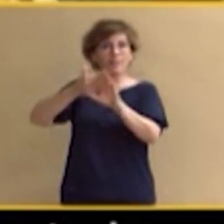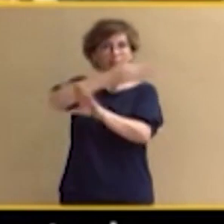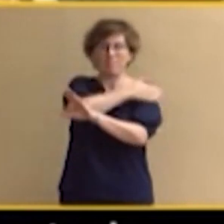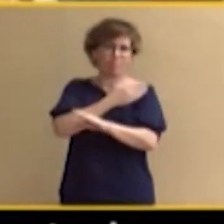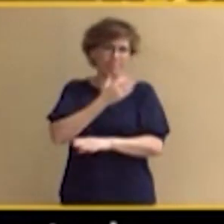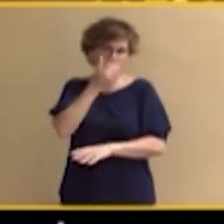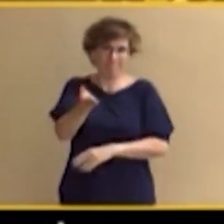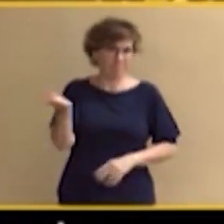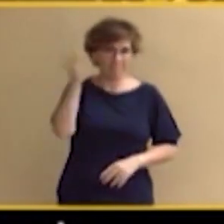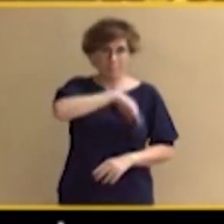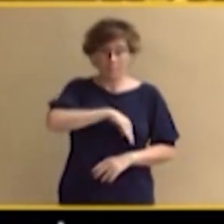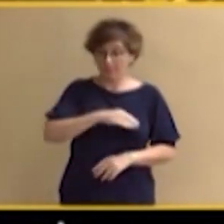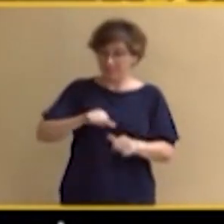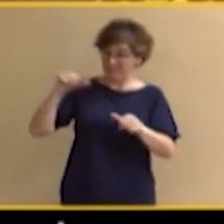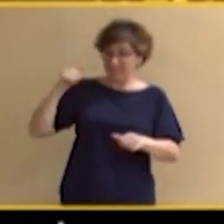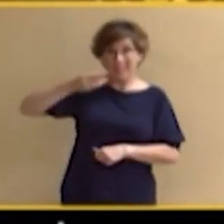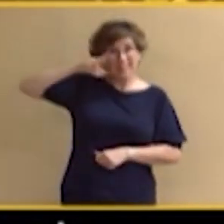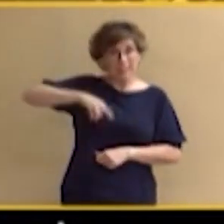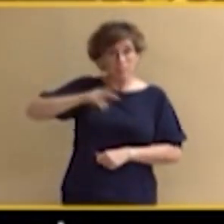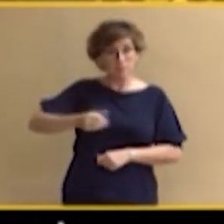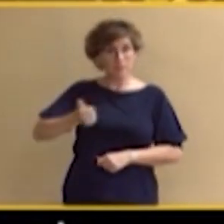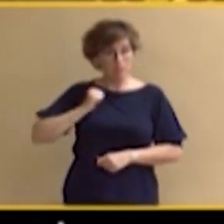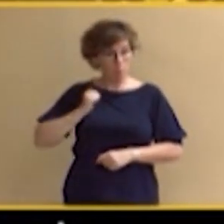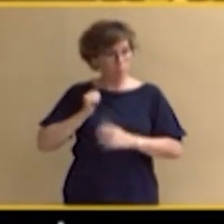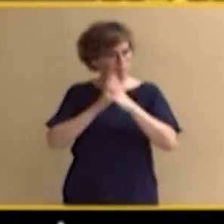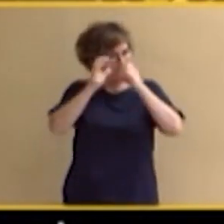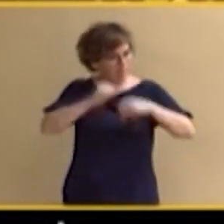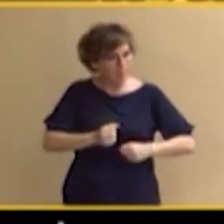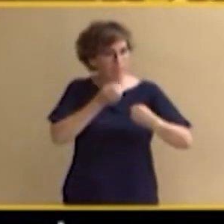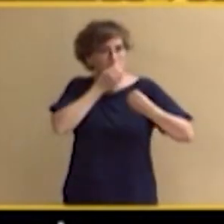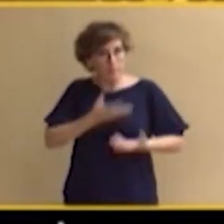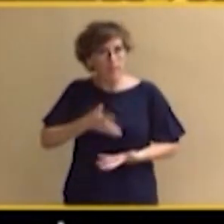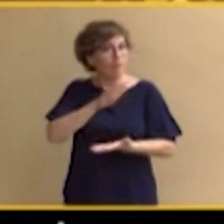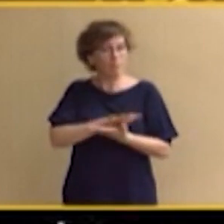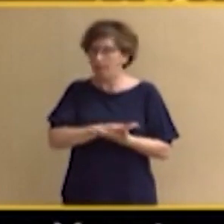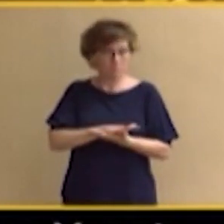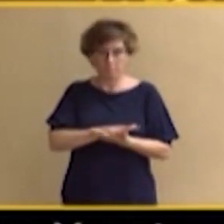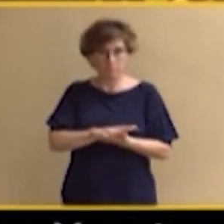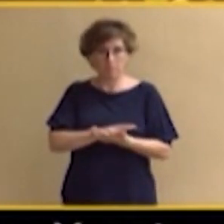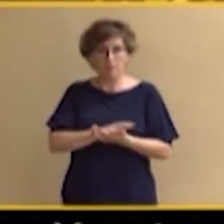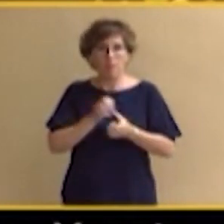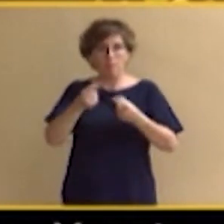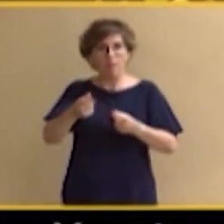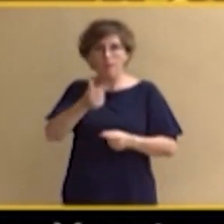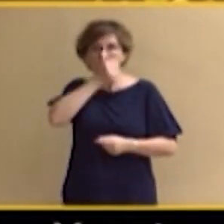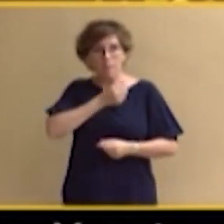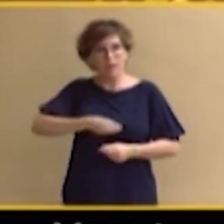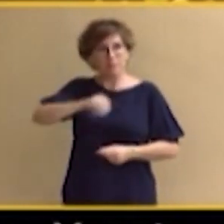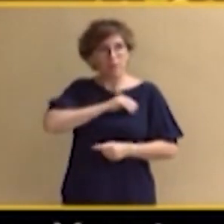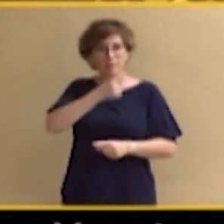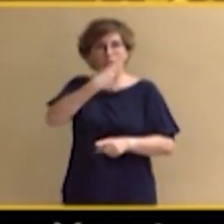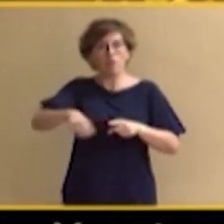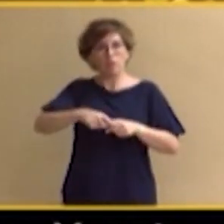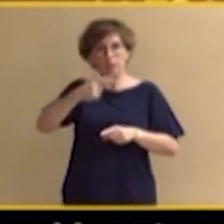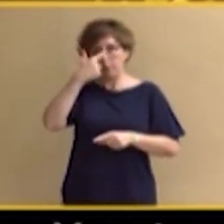aprovechar estos tres meses para pactar civilizadamente, han sometido a España a un zoco de vanidades que no merecemos. Y a estas